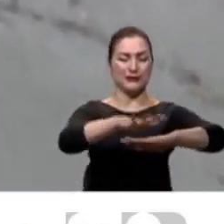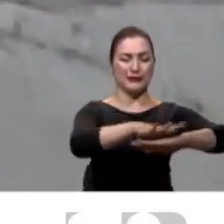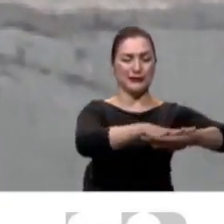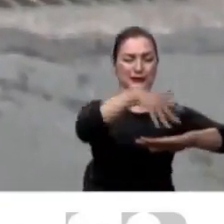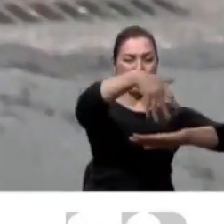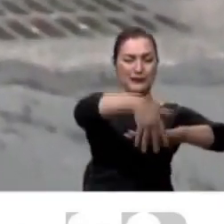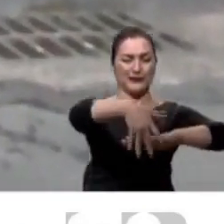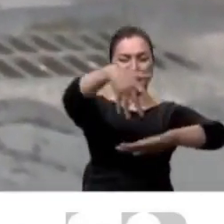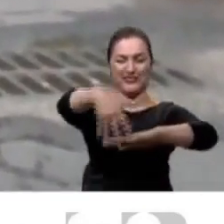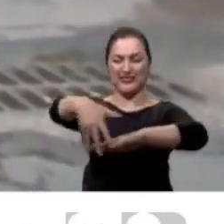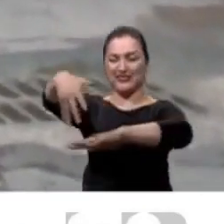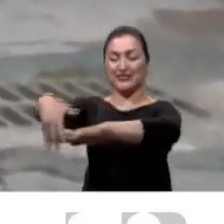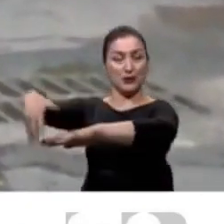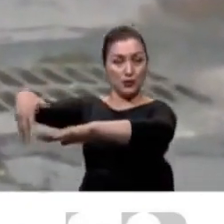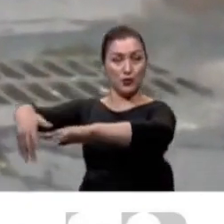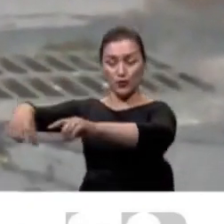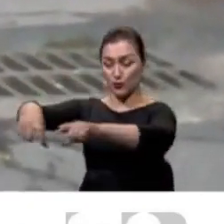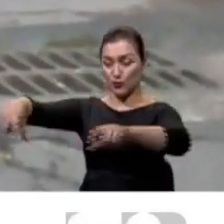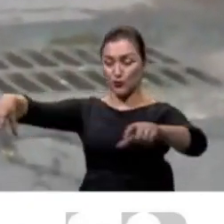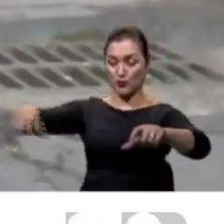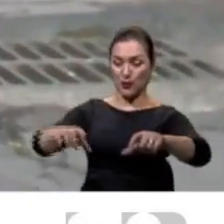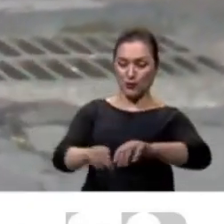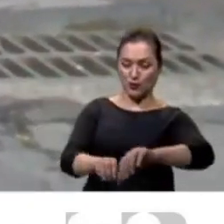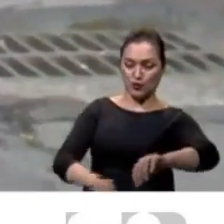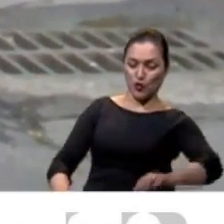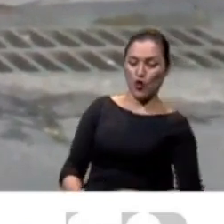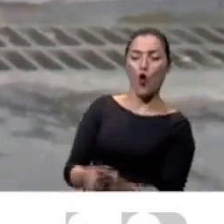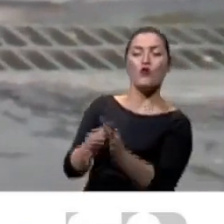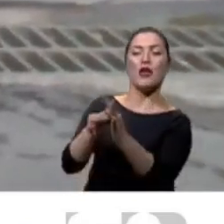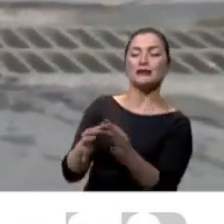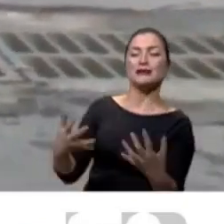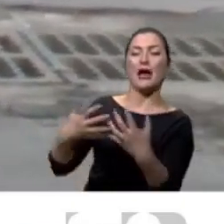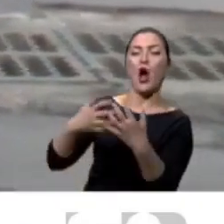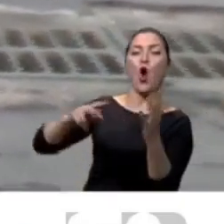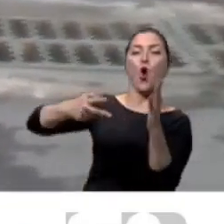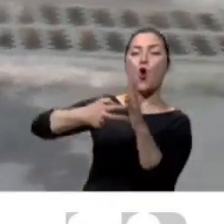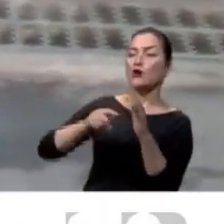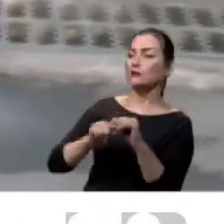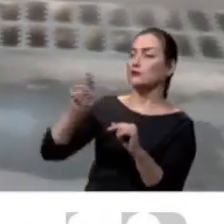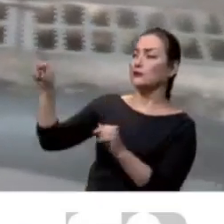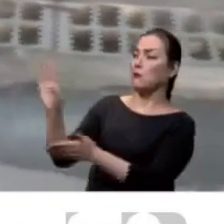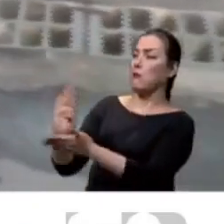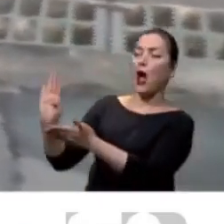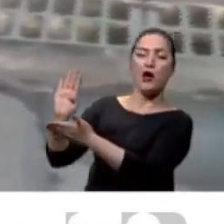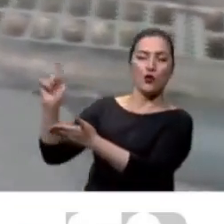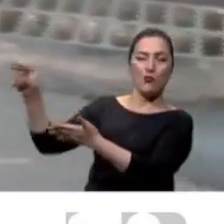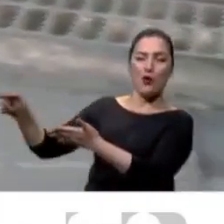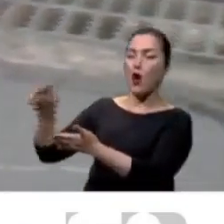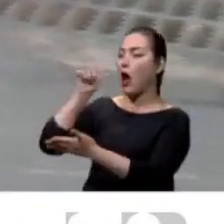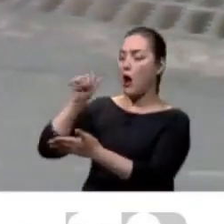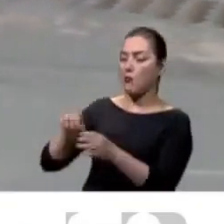calle para llevar la canalización al barrio de al lado, que es el Aromito. Y está muy bien que tengamos canalización,